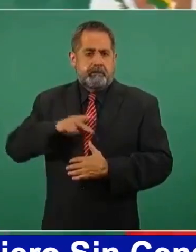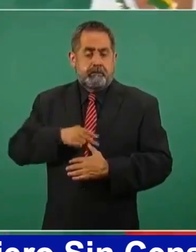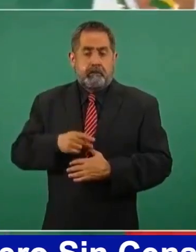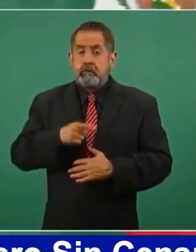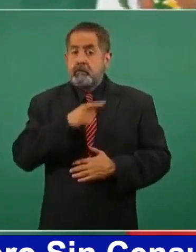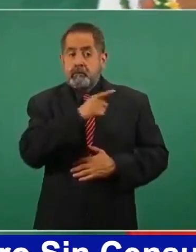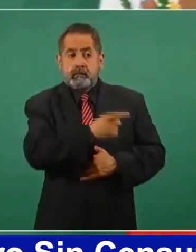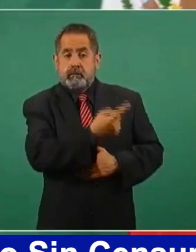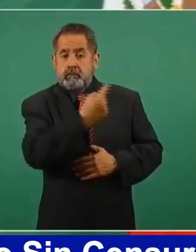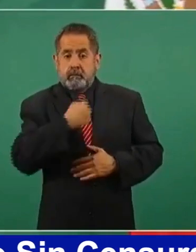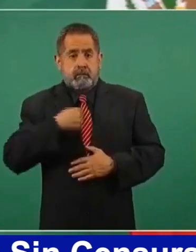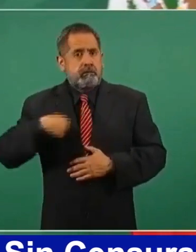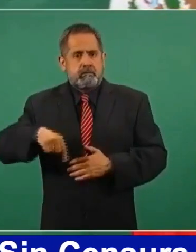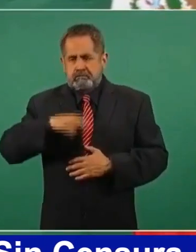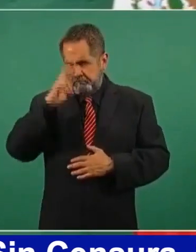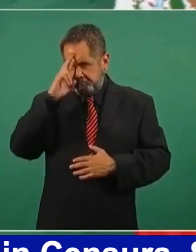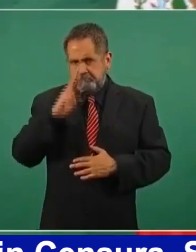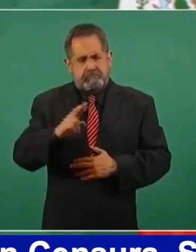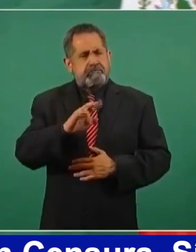muy respetuoso